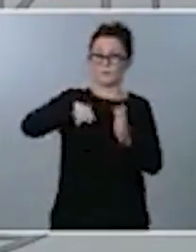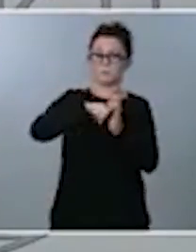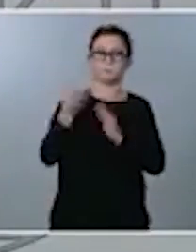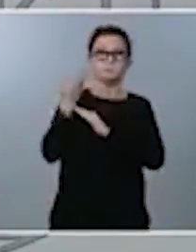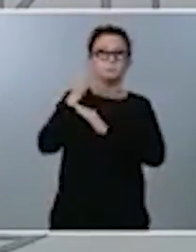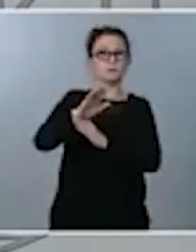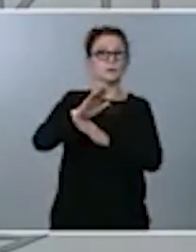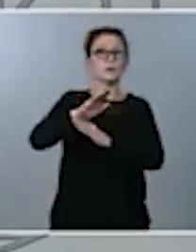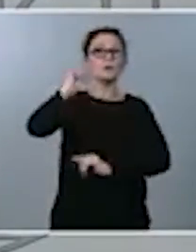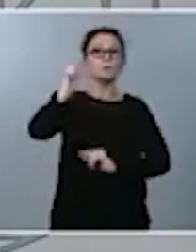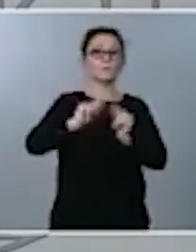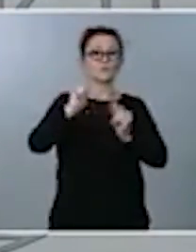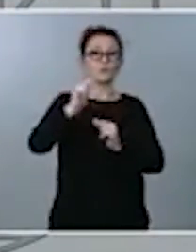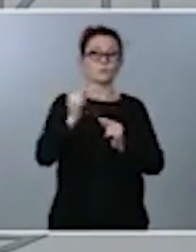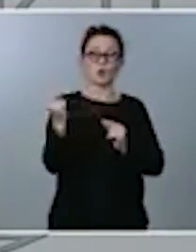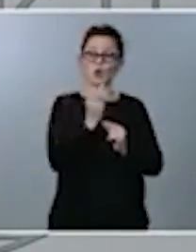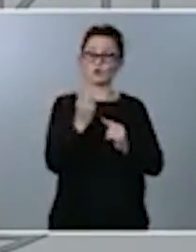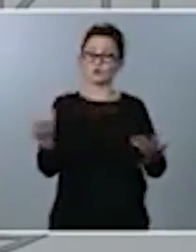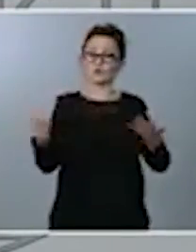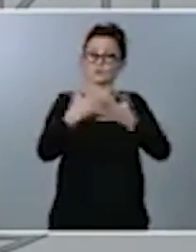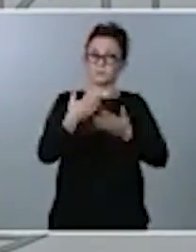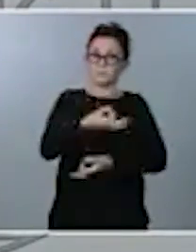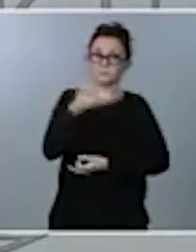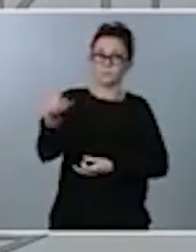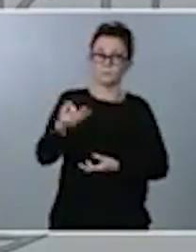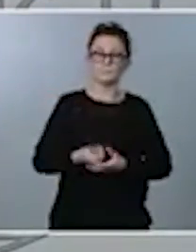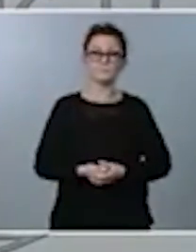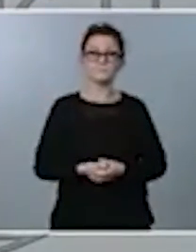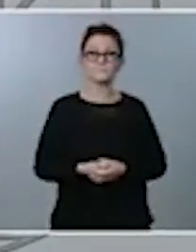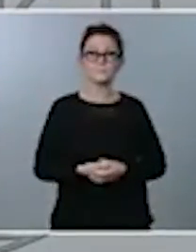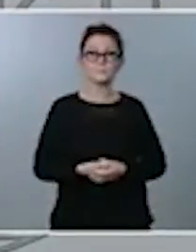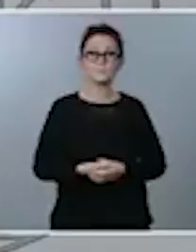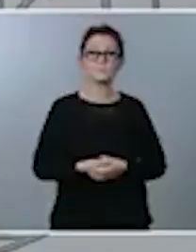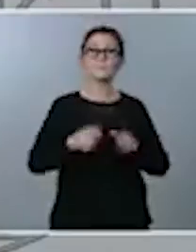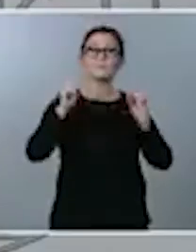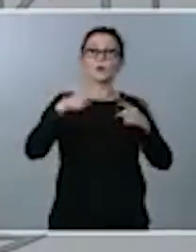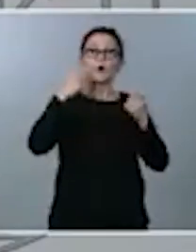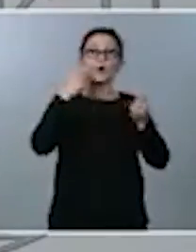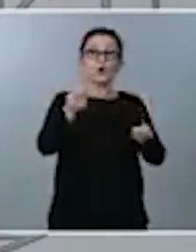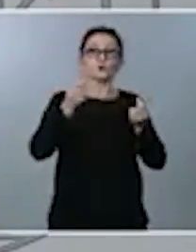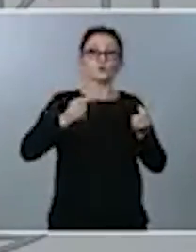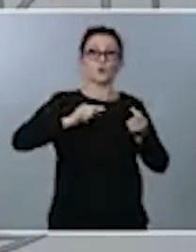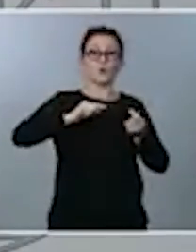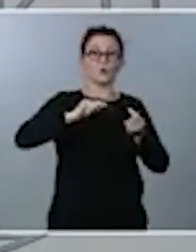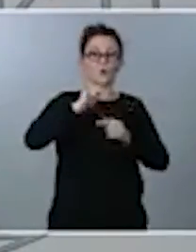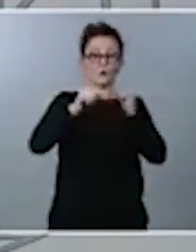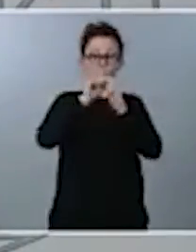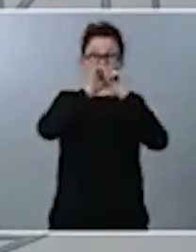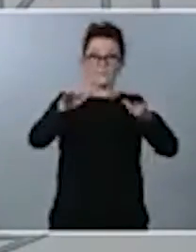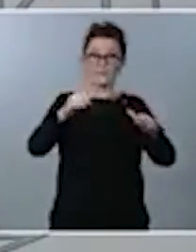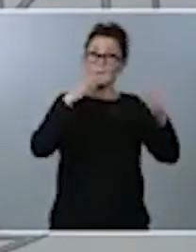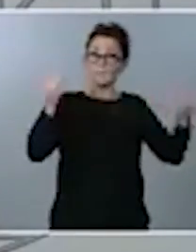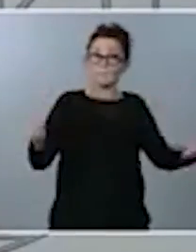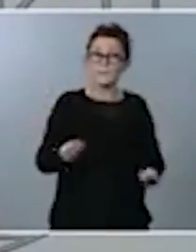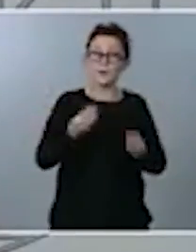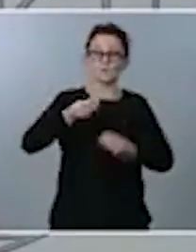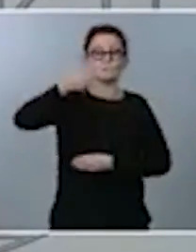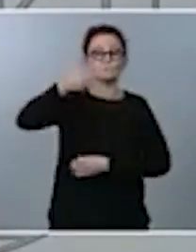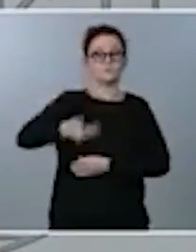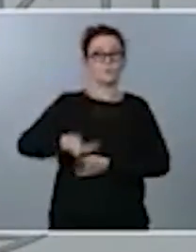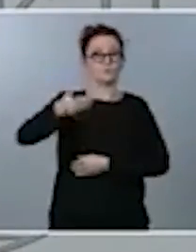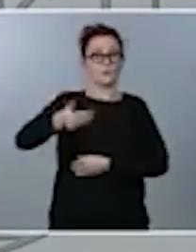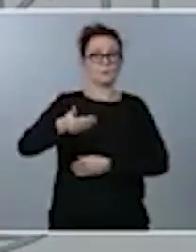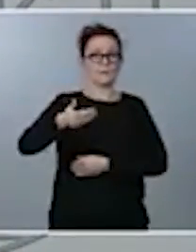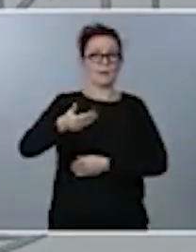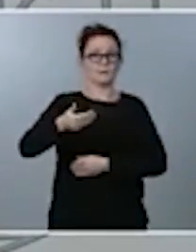de la mejor forma posible. Un mejor control de la pandemia es, sin duda, imprescindible desde el punto de vista sanitario.